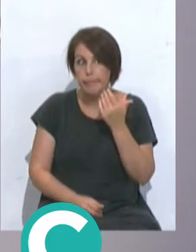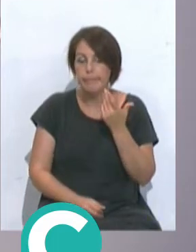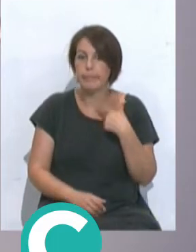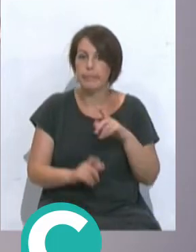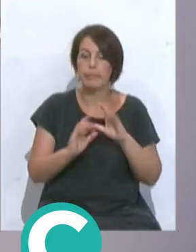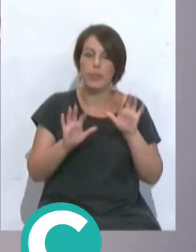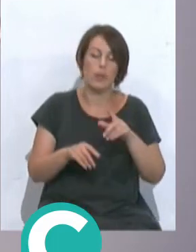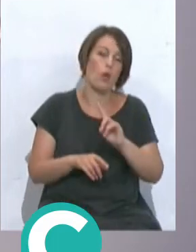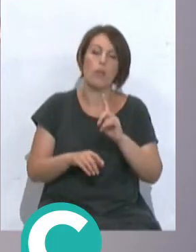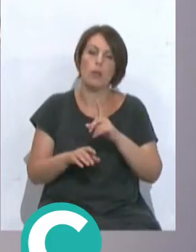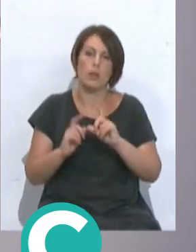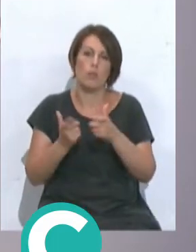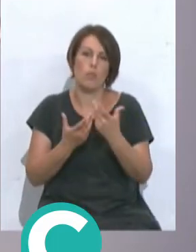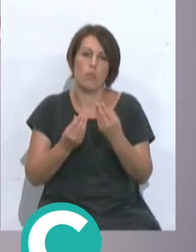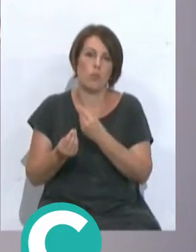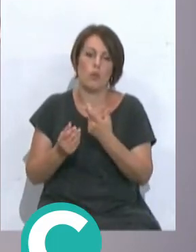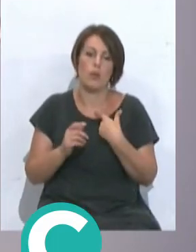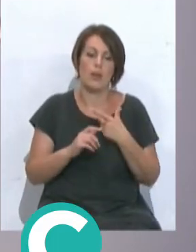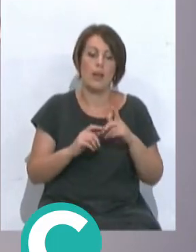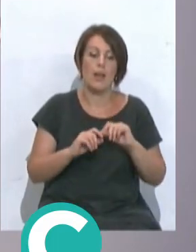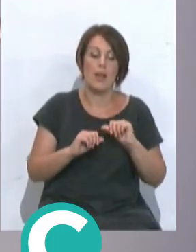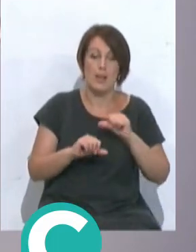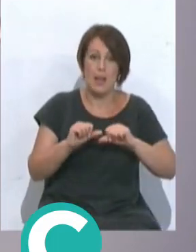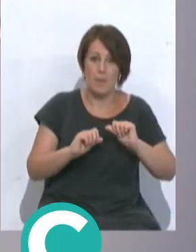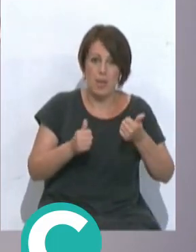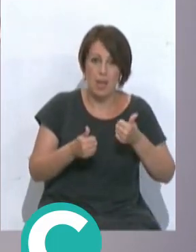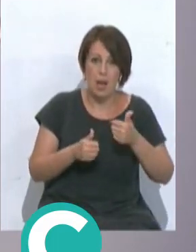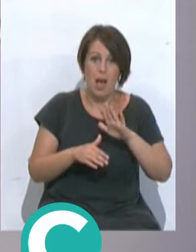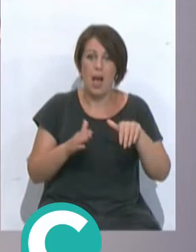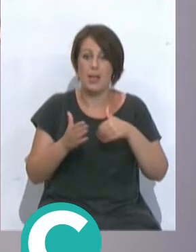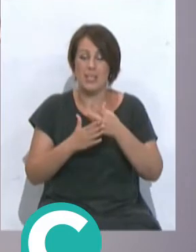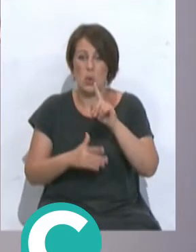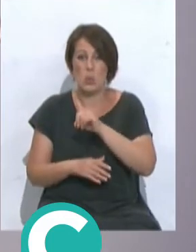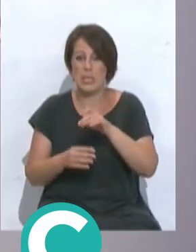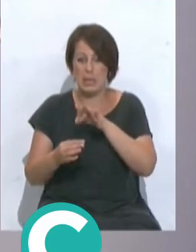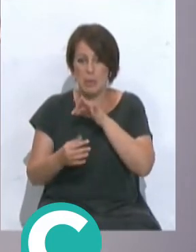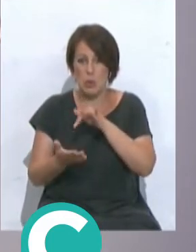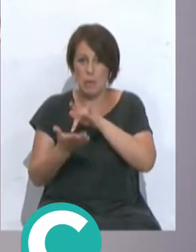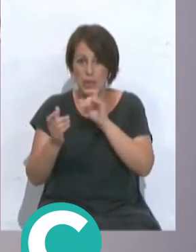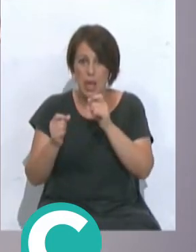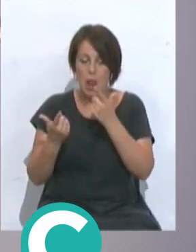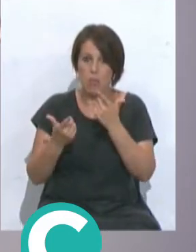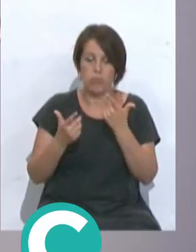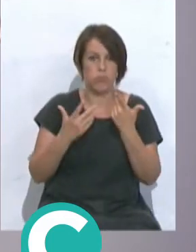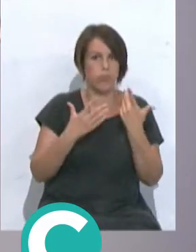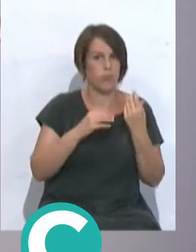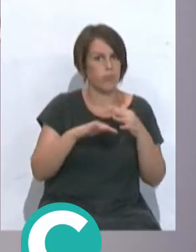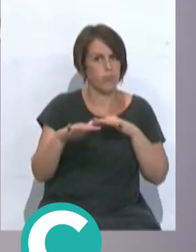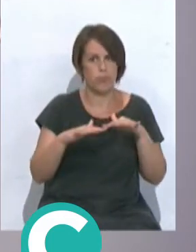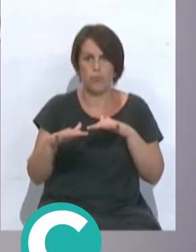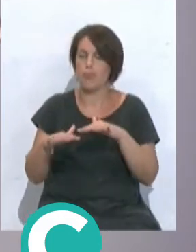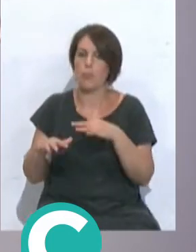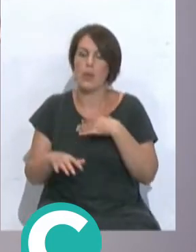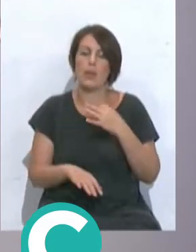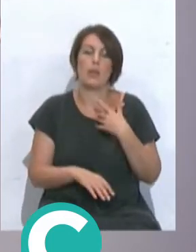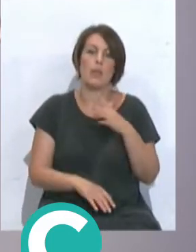en el Cádiz, sino en la mayoría de los equipos, desde la plantilla que empieza la liga hasta la que realmente se da el 1 de septiembre, puede que haya mucho movimiento todavía.